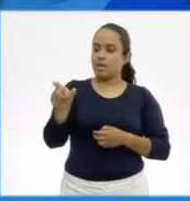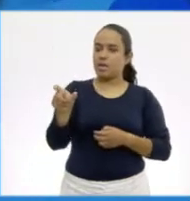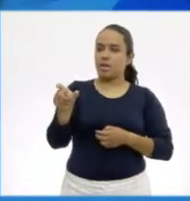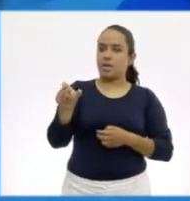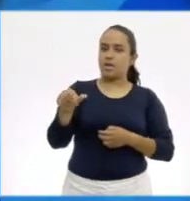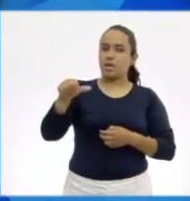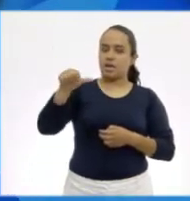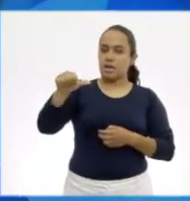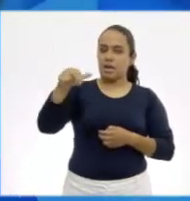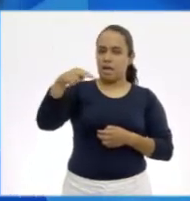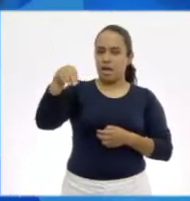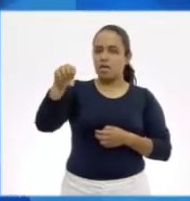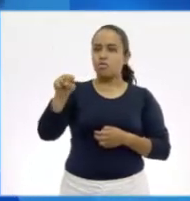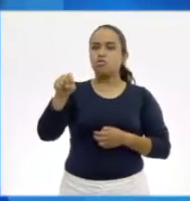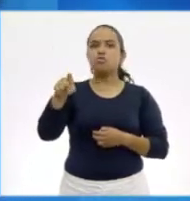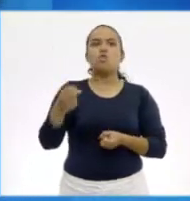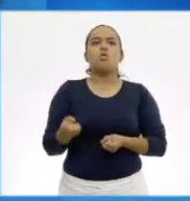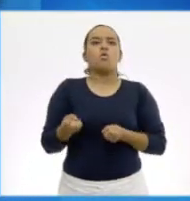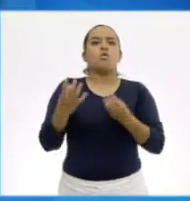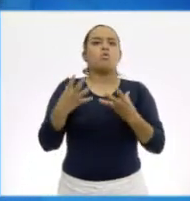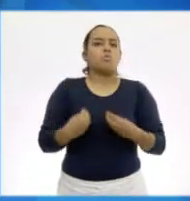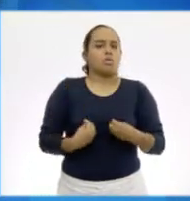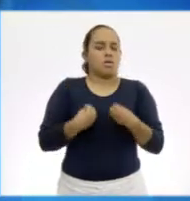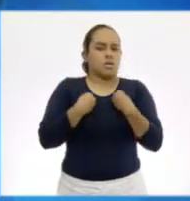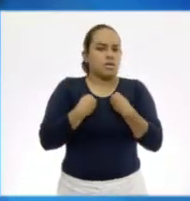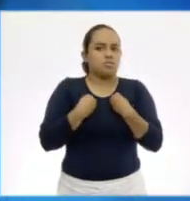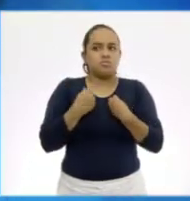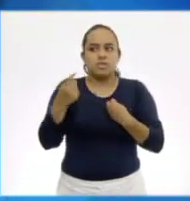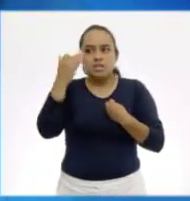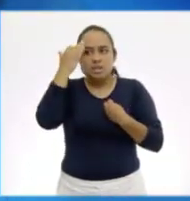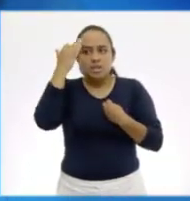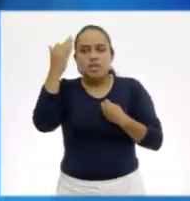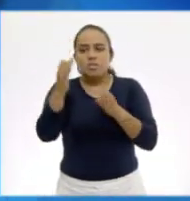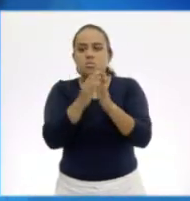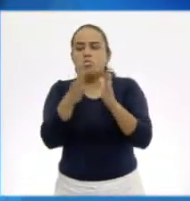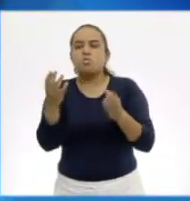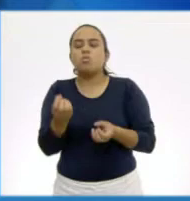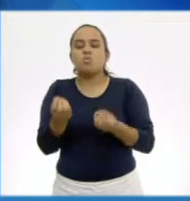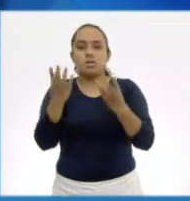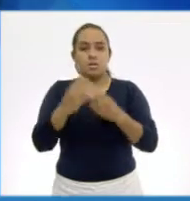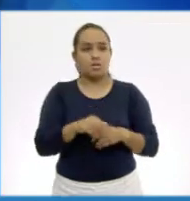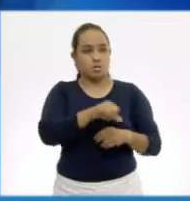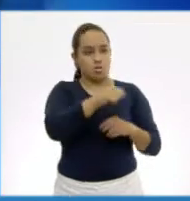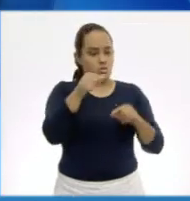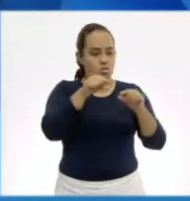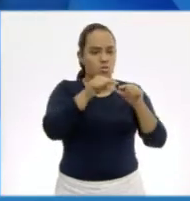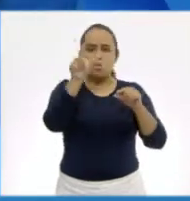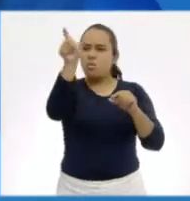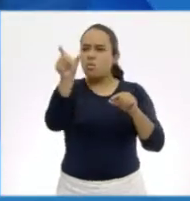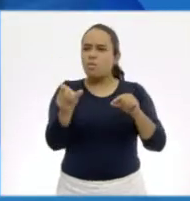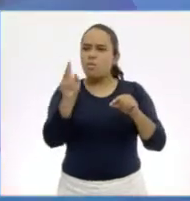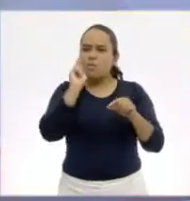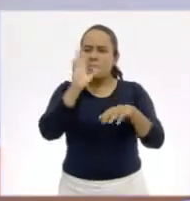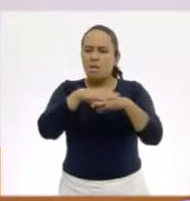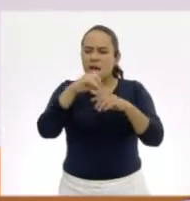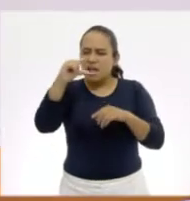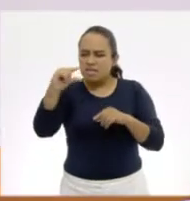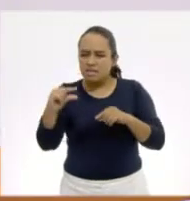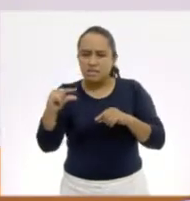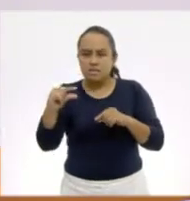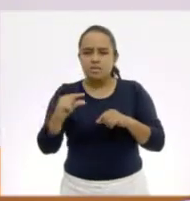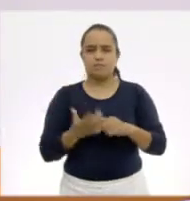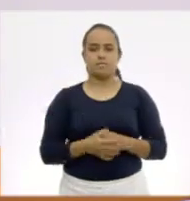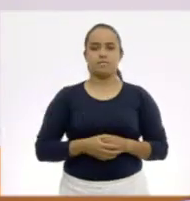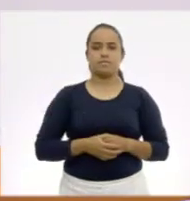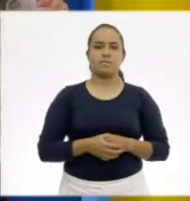cuánto viven. De cuánto viven. Y la fila del que tenga la cantidad más Más pequeña. Entonces,